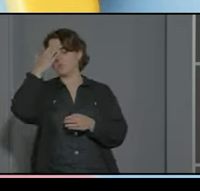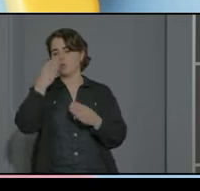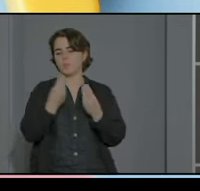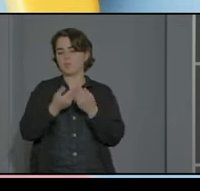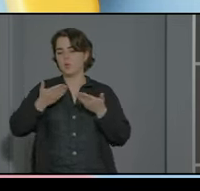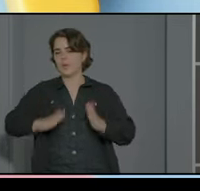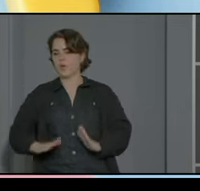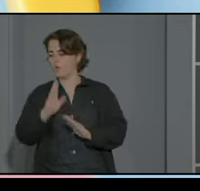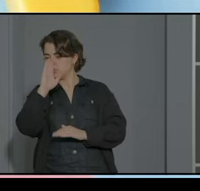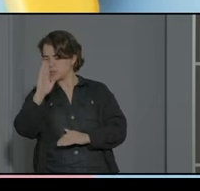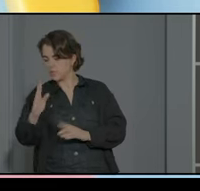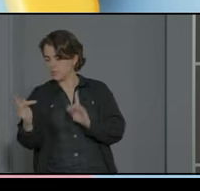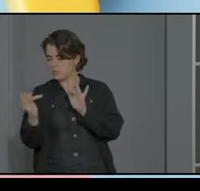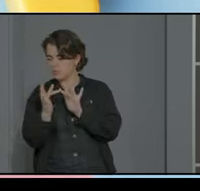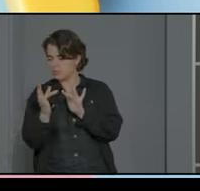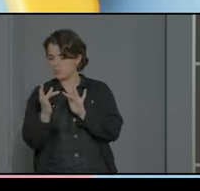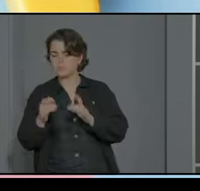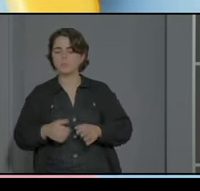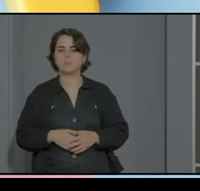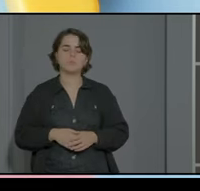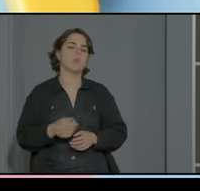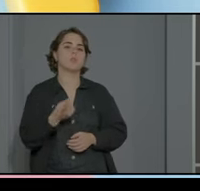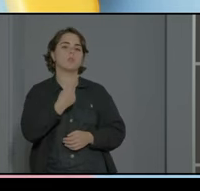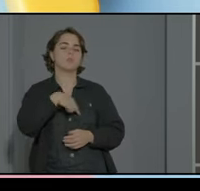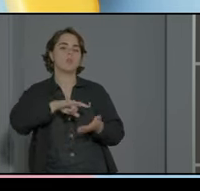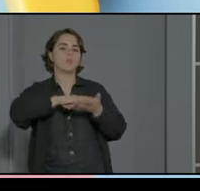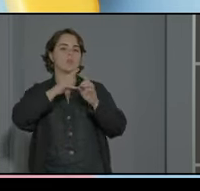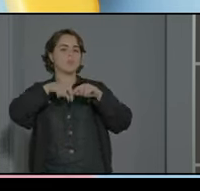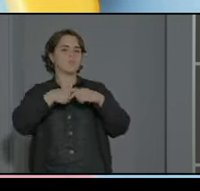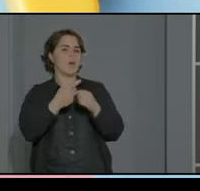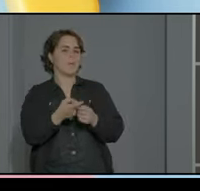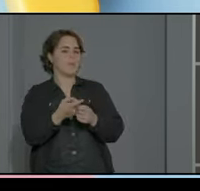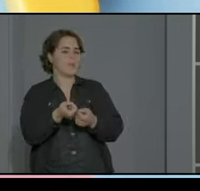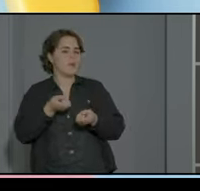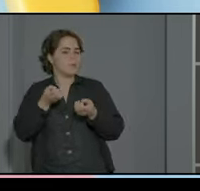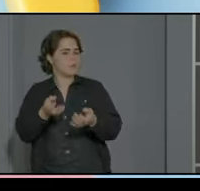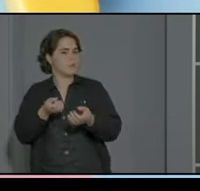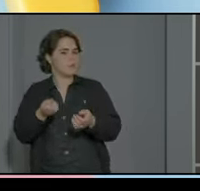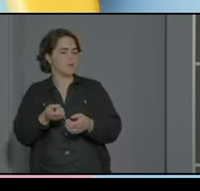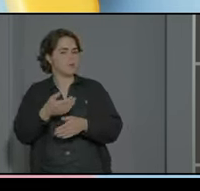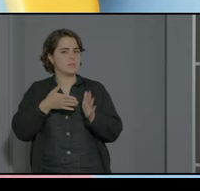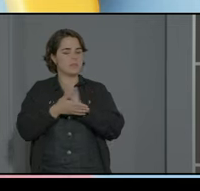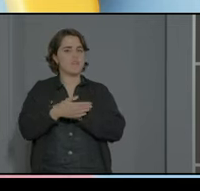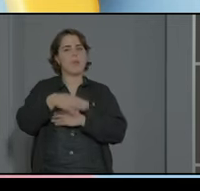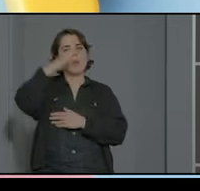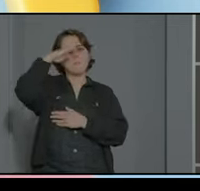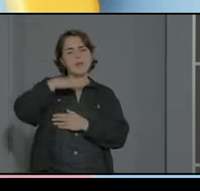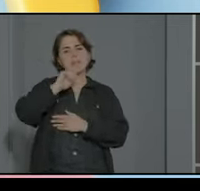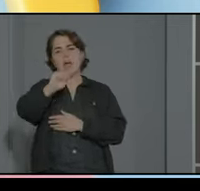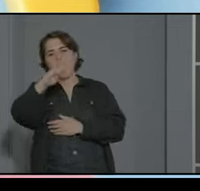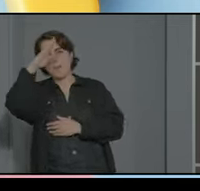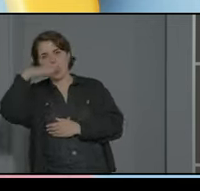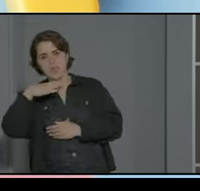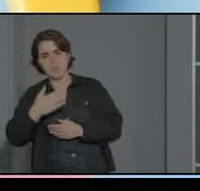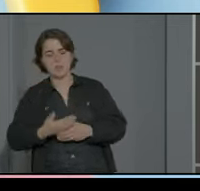su hija y les informamos sobre el proyecto de familiar a familiar o de padre a padre que se llama no sé si lo conocéis